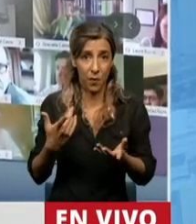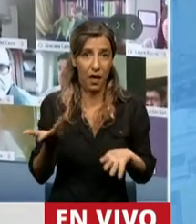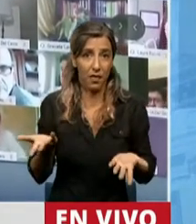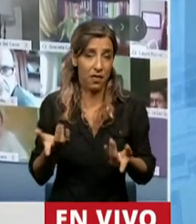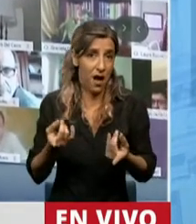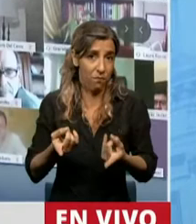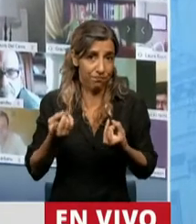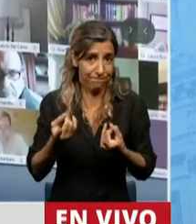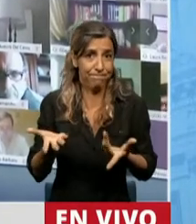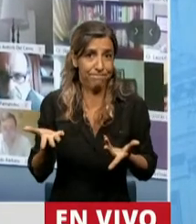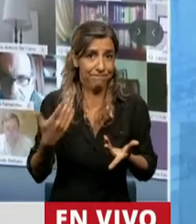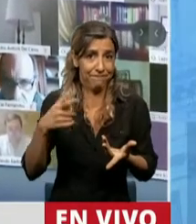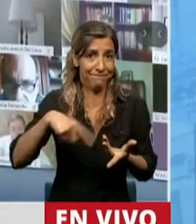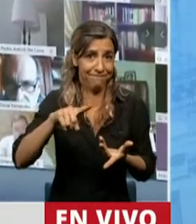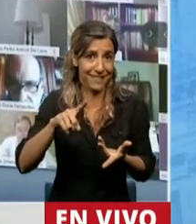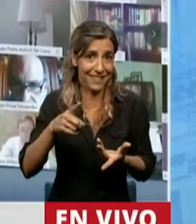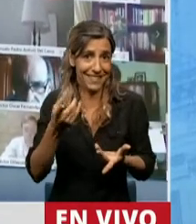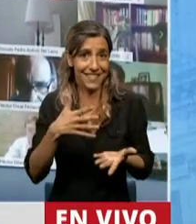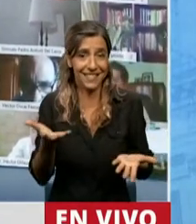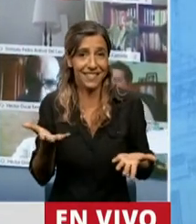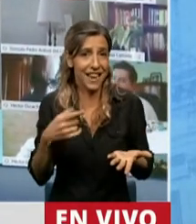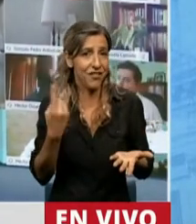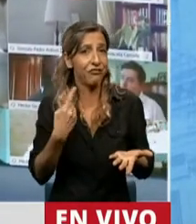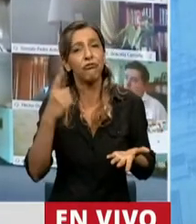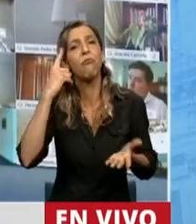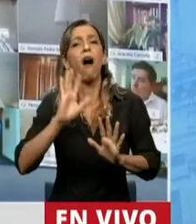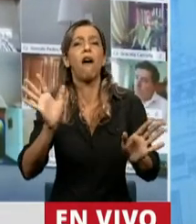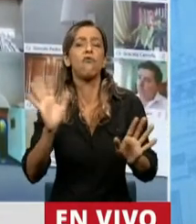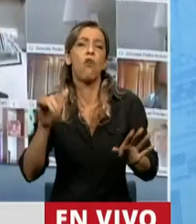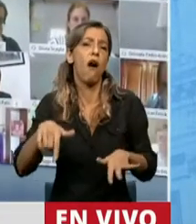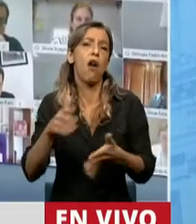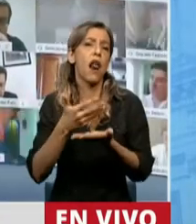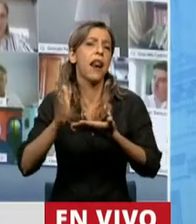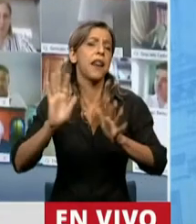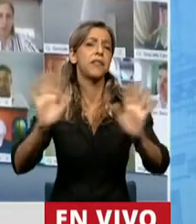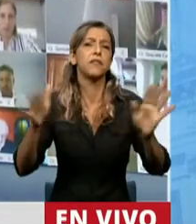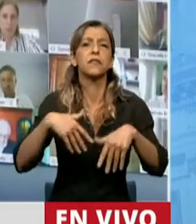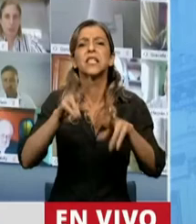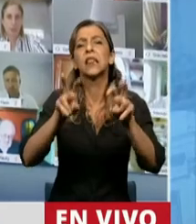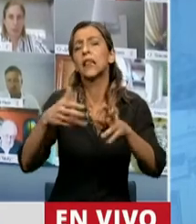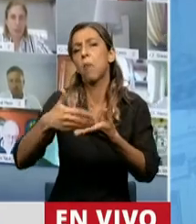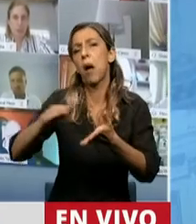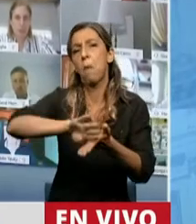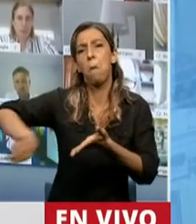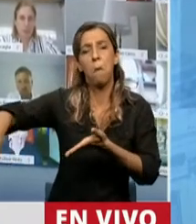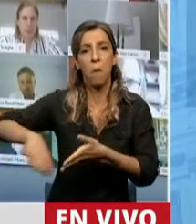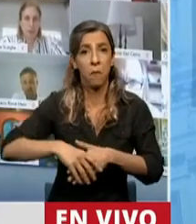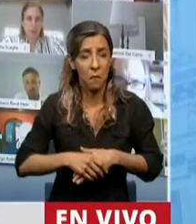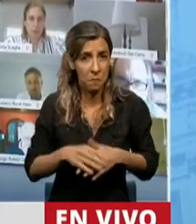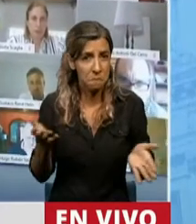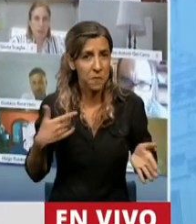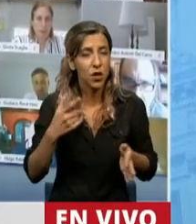bloques mayoritarios se negaron acá a este rechazo a un desalojo, a la represión, sino que también en la provincia de Buenos Aires, en la